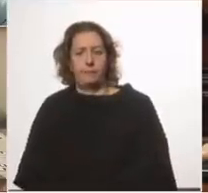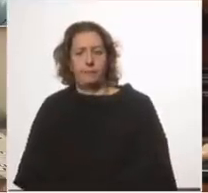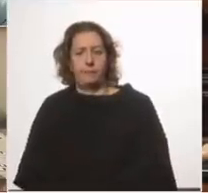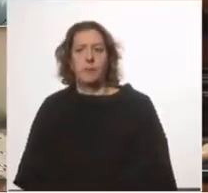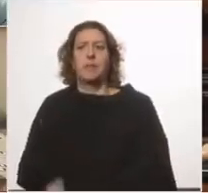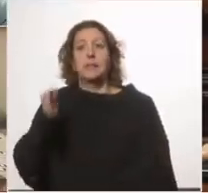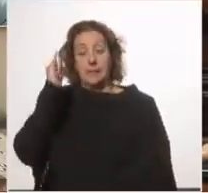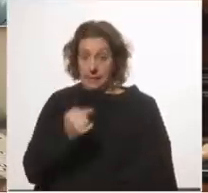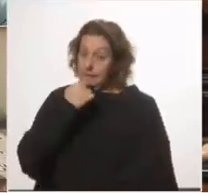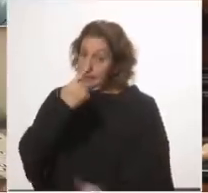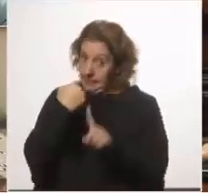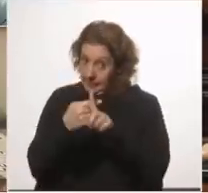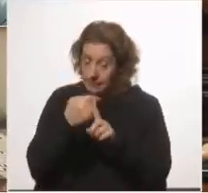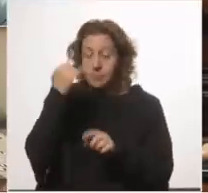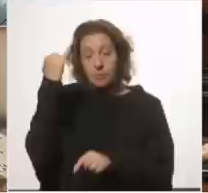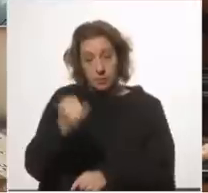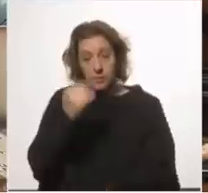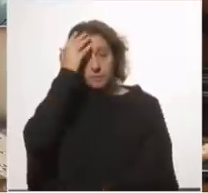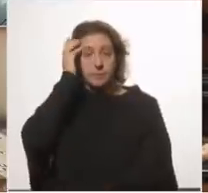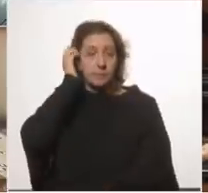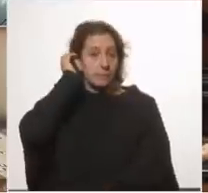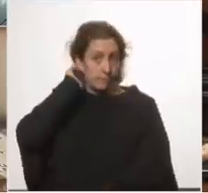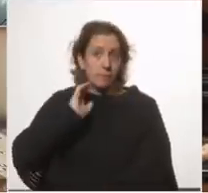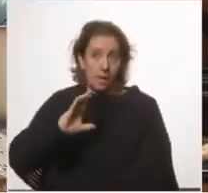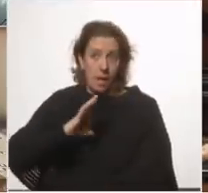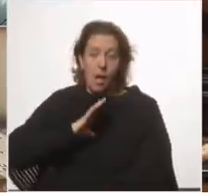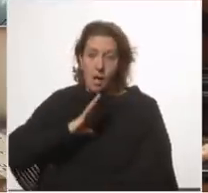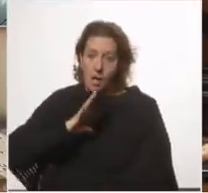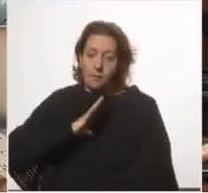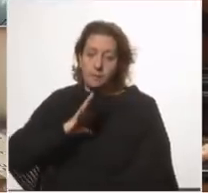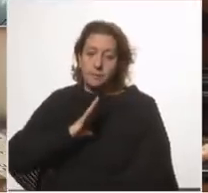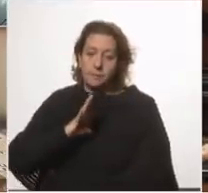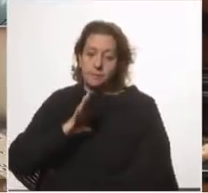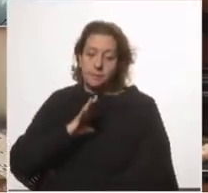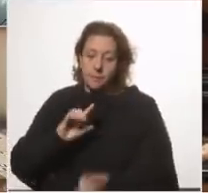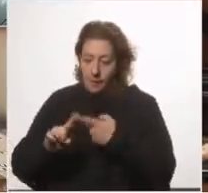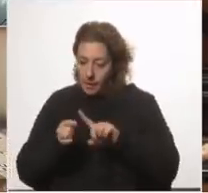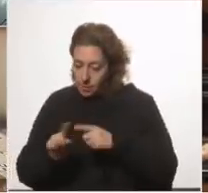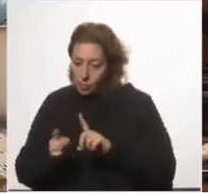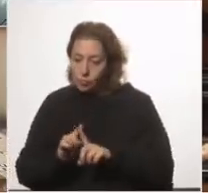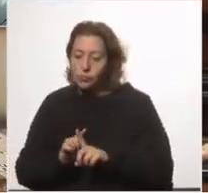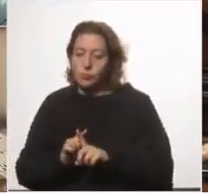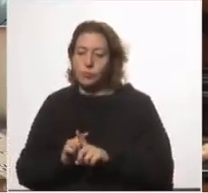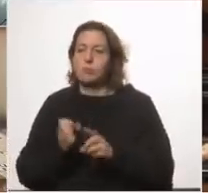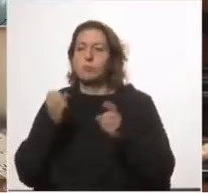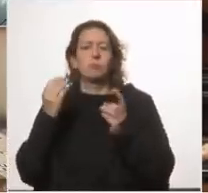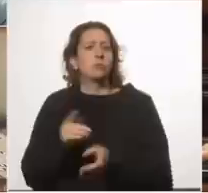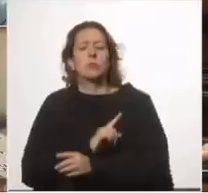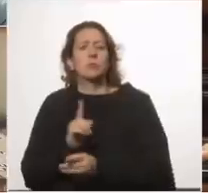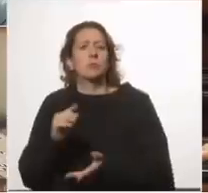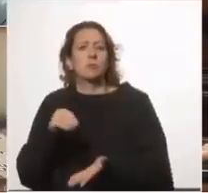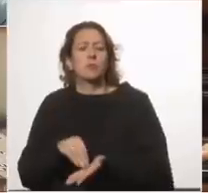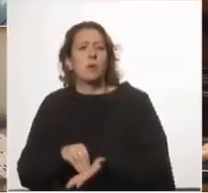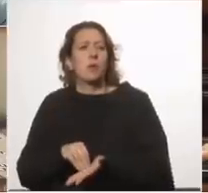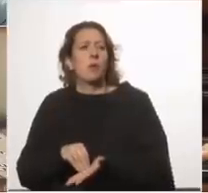en caso positivo en caso de que crean que existe una relación ¿por qué no se aplicaron gran